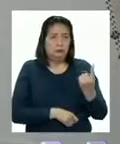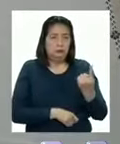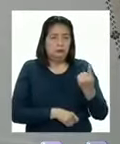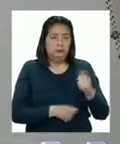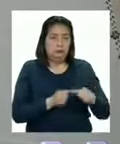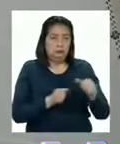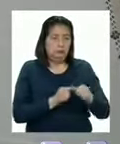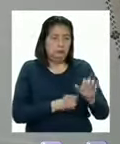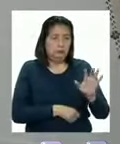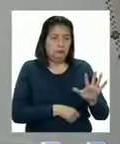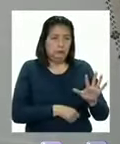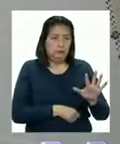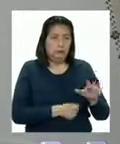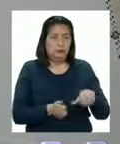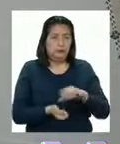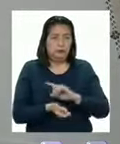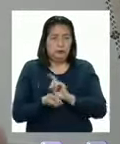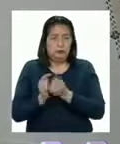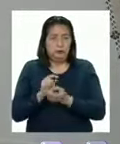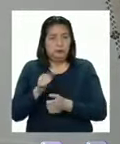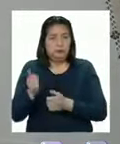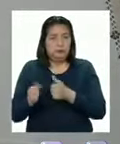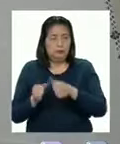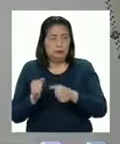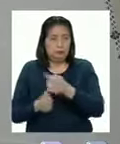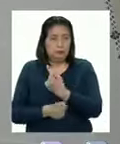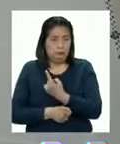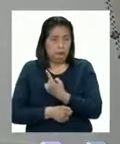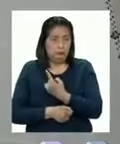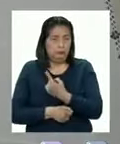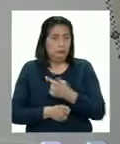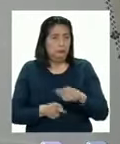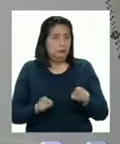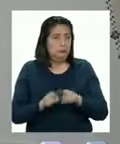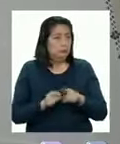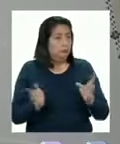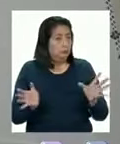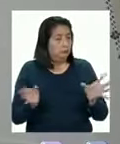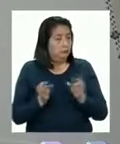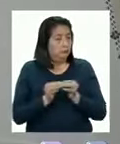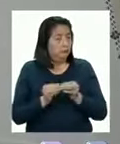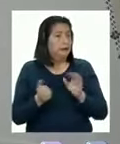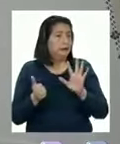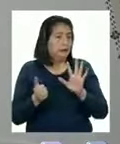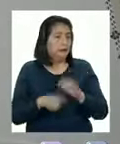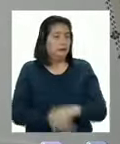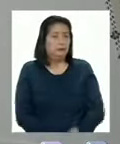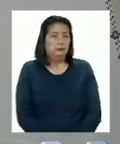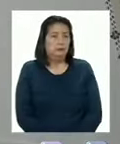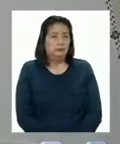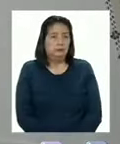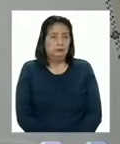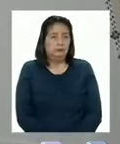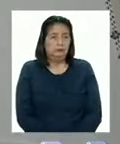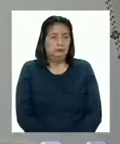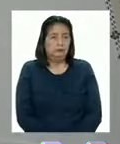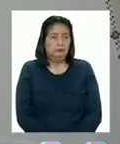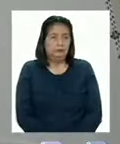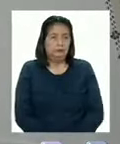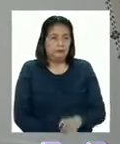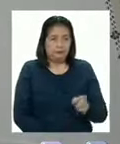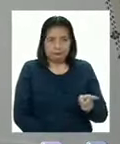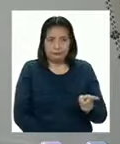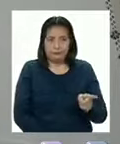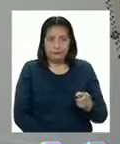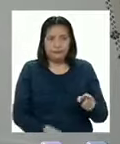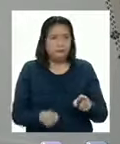poner en el número cinco y otra la voy a poner en el número uno Que igual sumado dan número seis Este